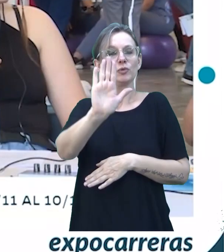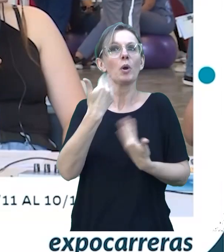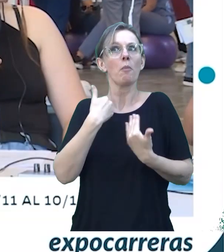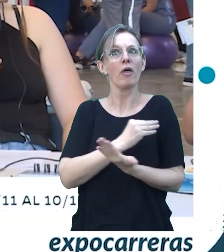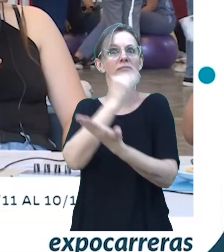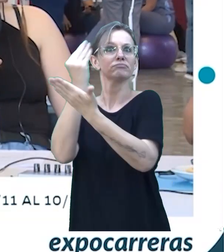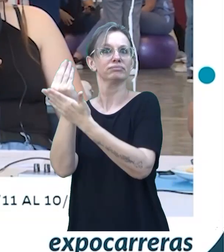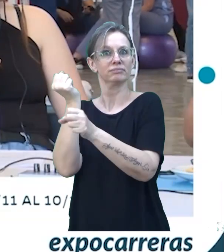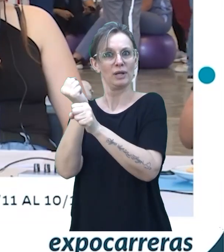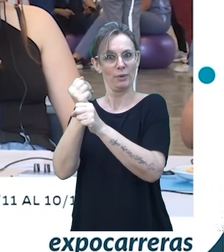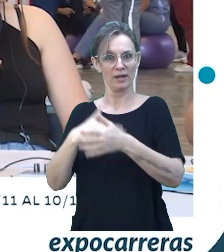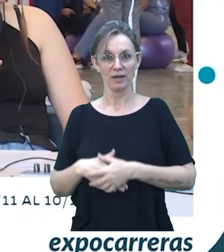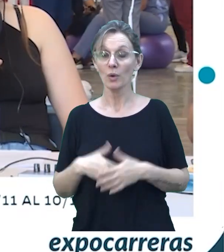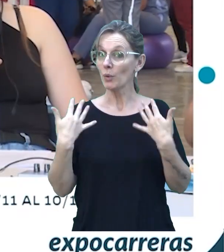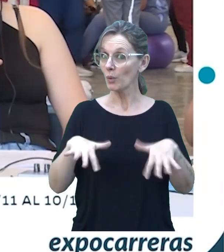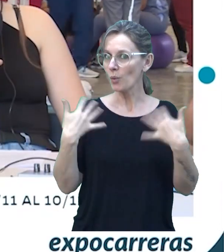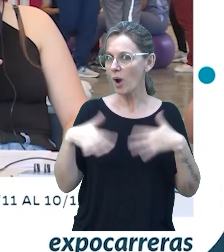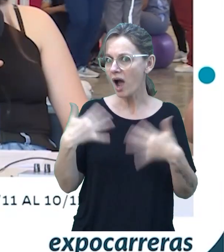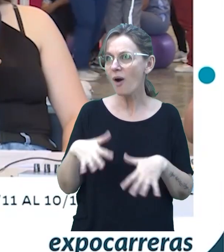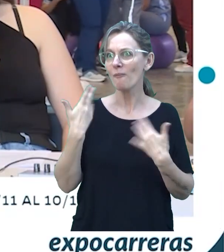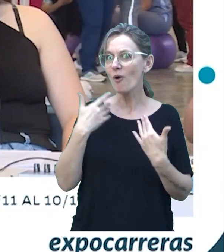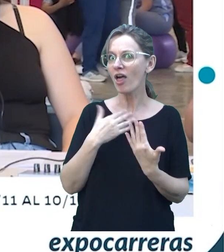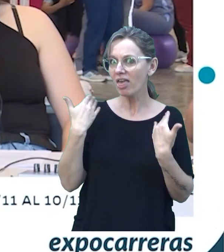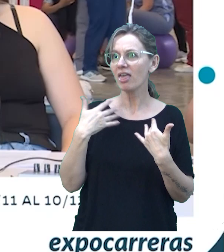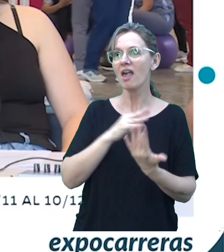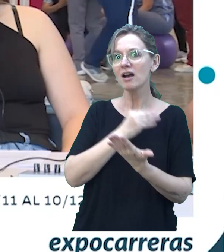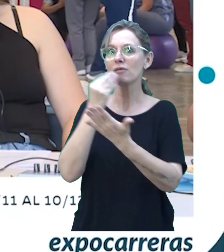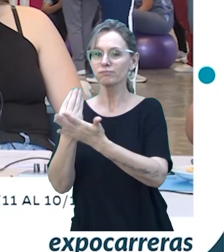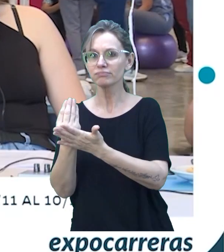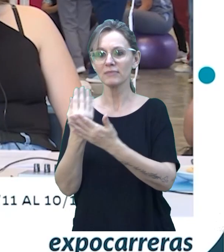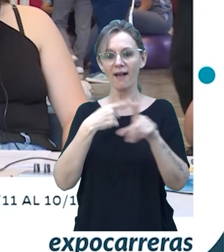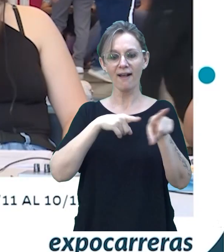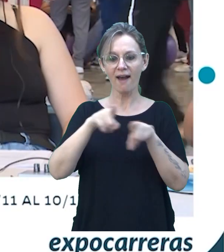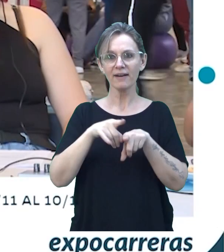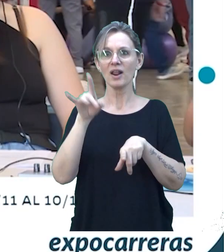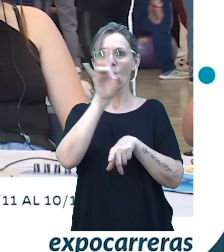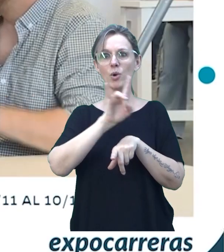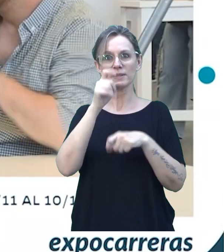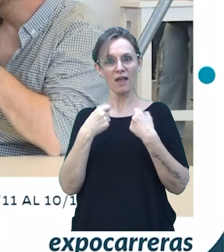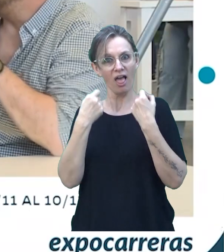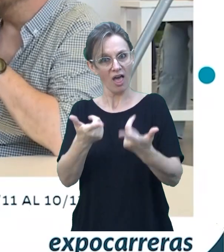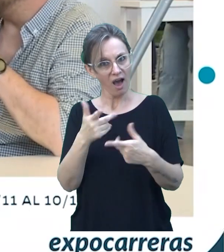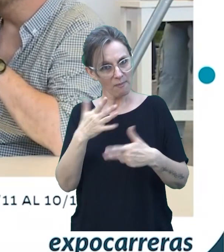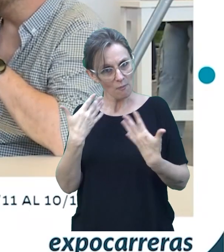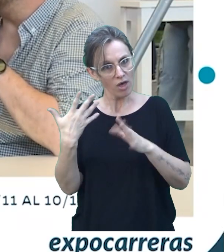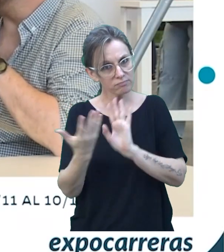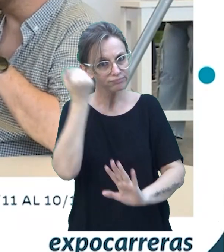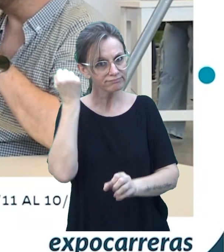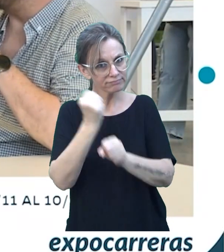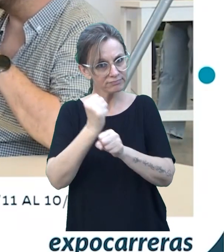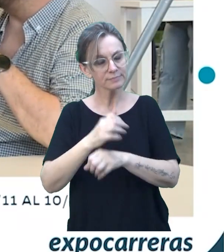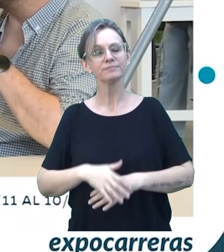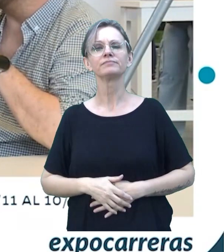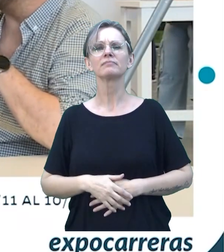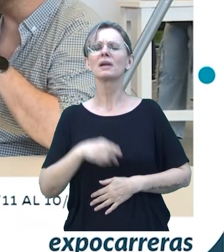Una de las posibilidades de la carrera y de la universidad. Tal cual, sí. Jime, ¿y el primer año